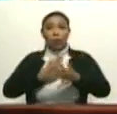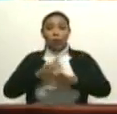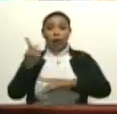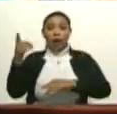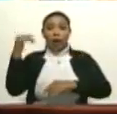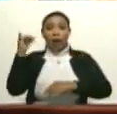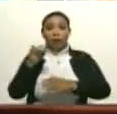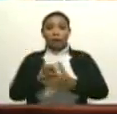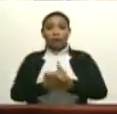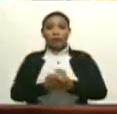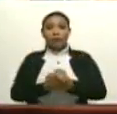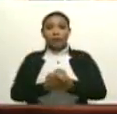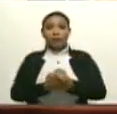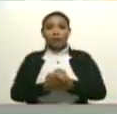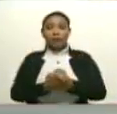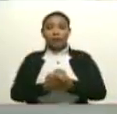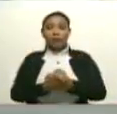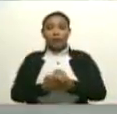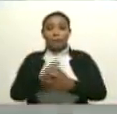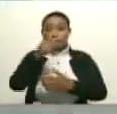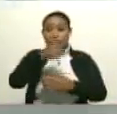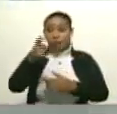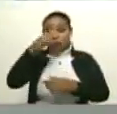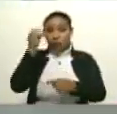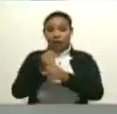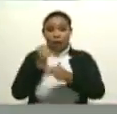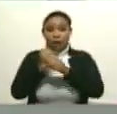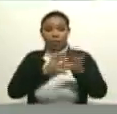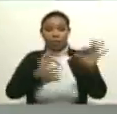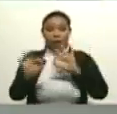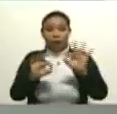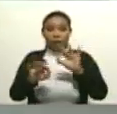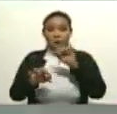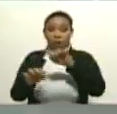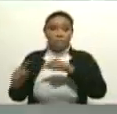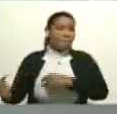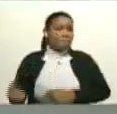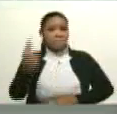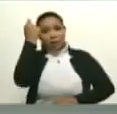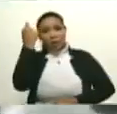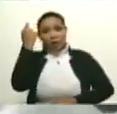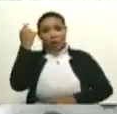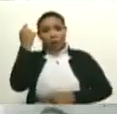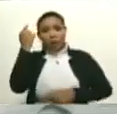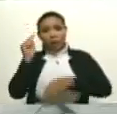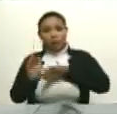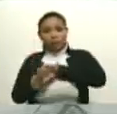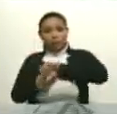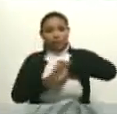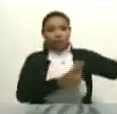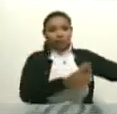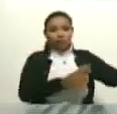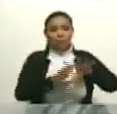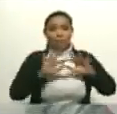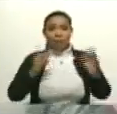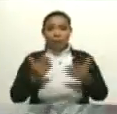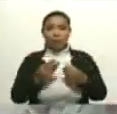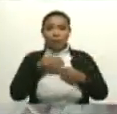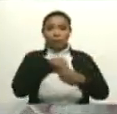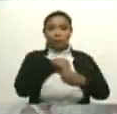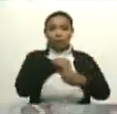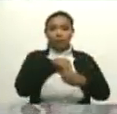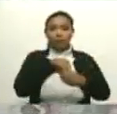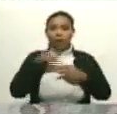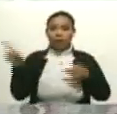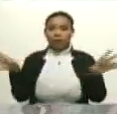que los teatristas o teatreros fueron los primeros en hacerse a un lado cuando la pandemia. Ellos llegaron a la